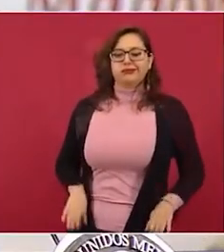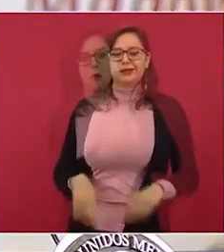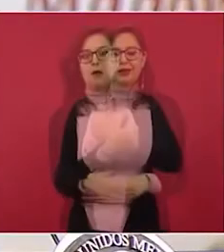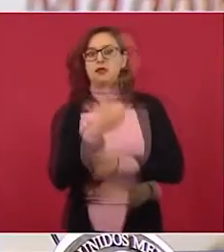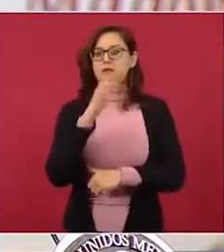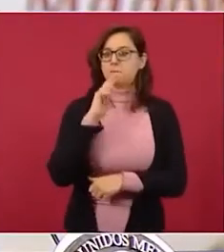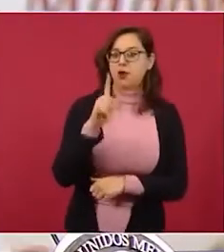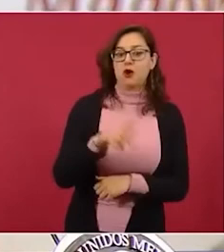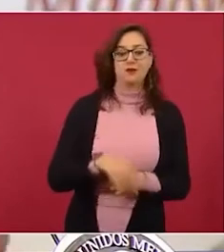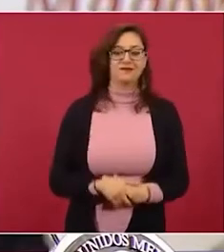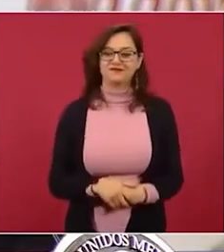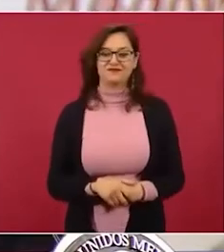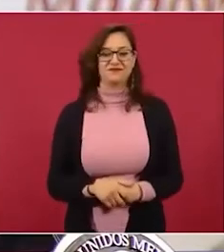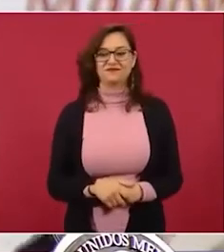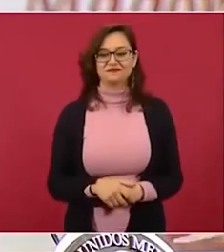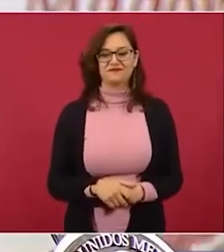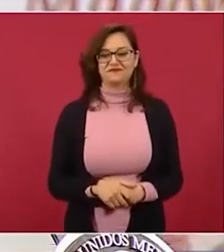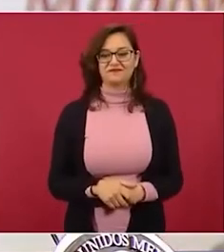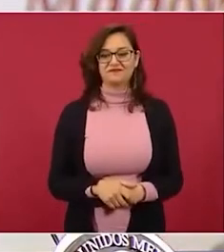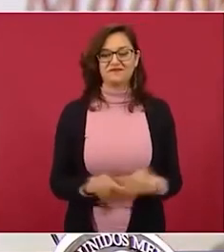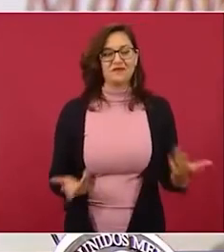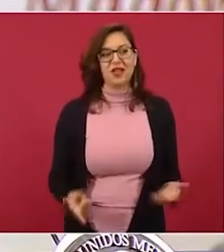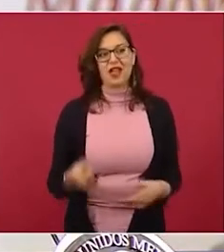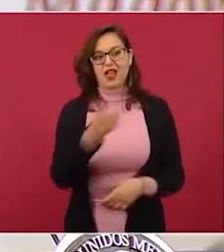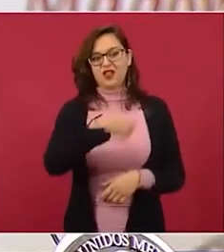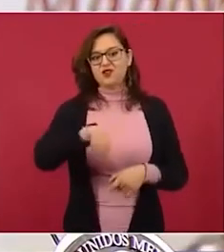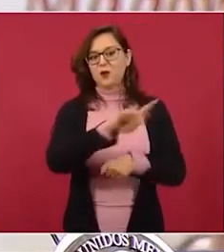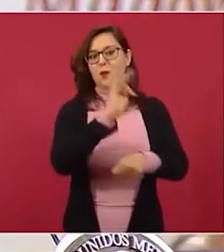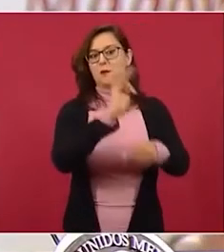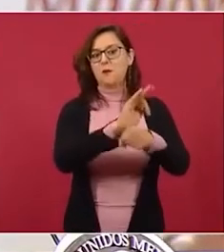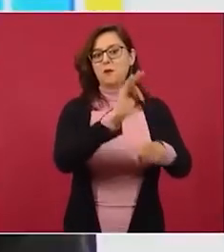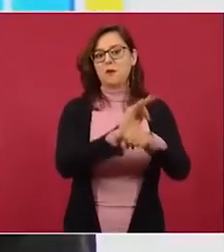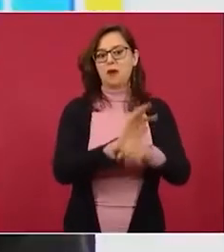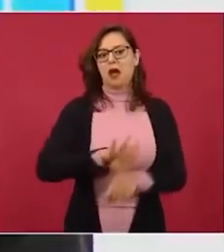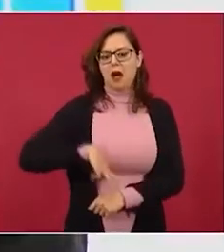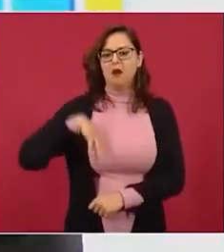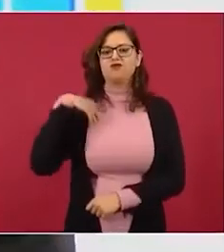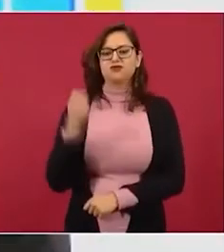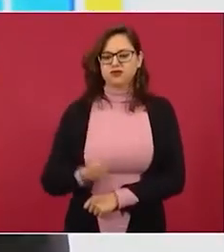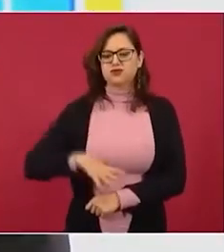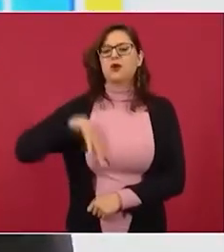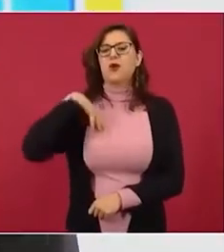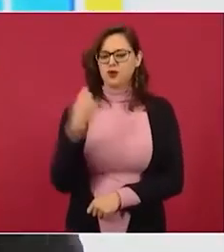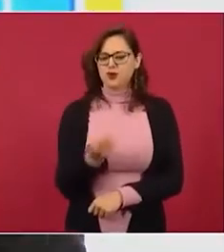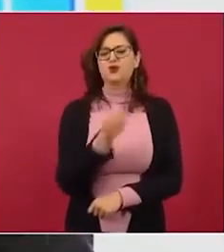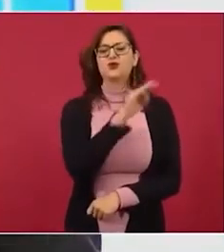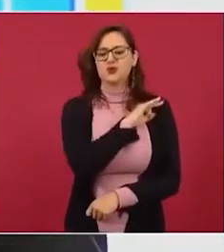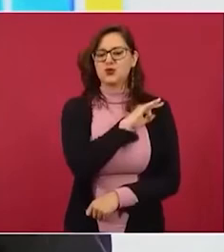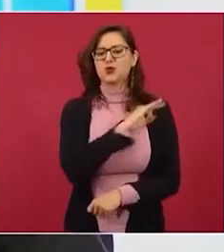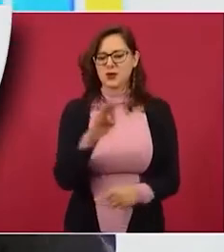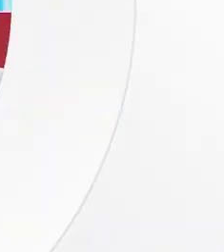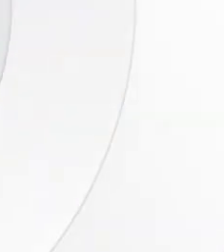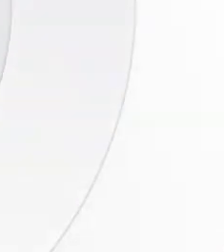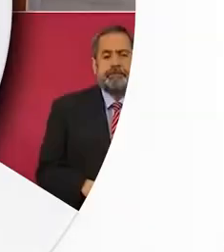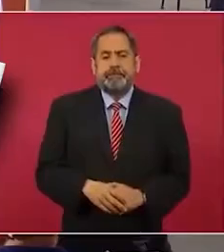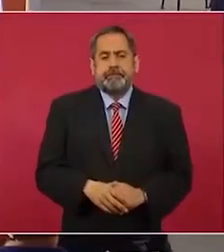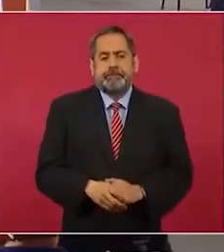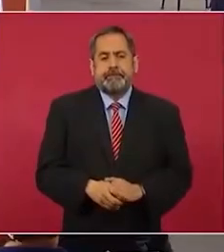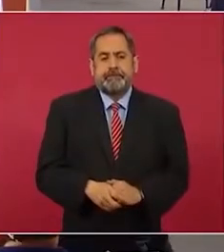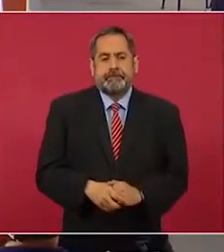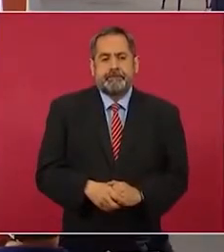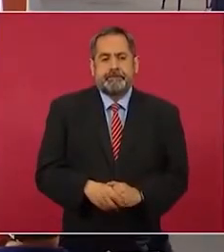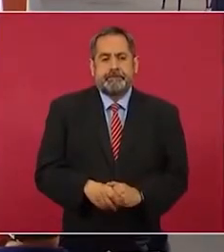eficientes sino porque se les crearon esquemas abusivos y en favor totalmente de ellos